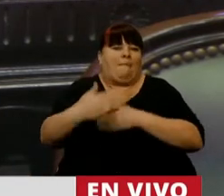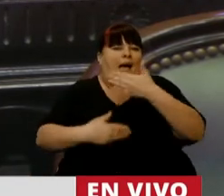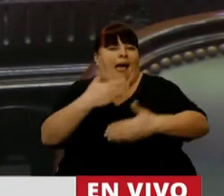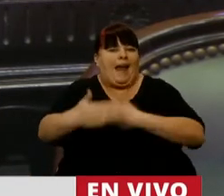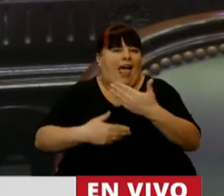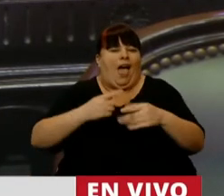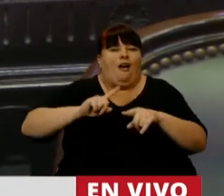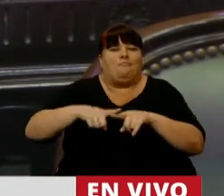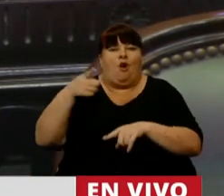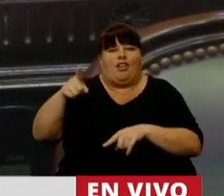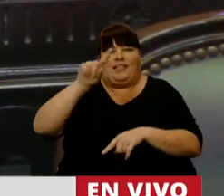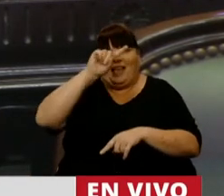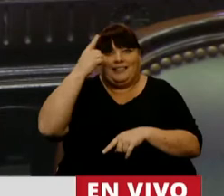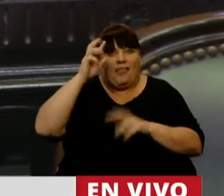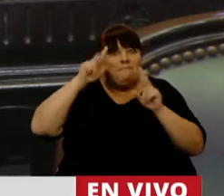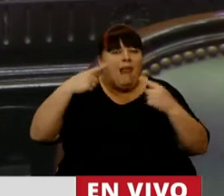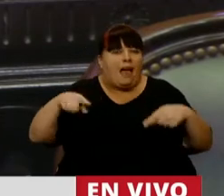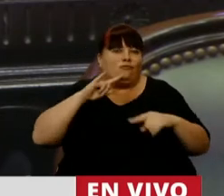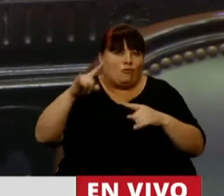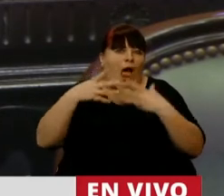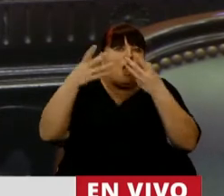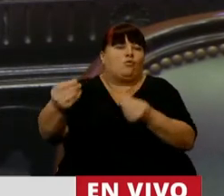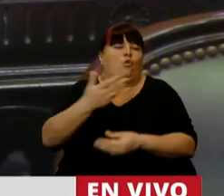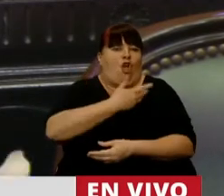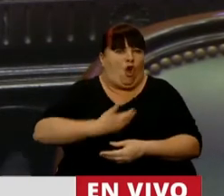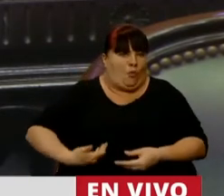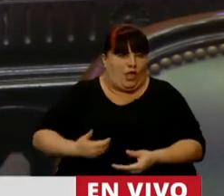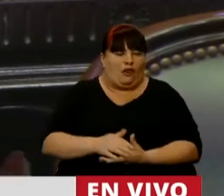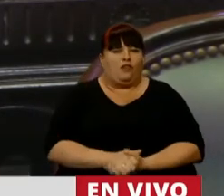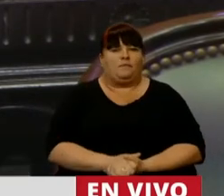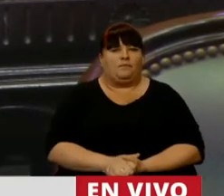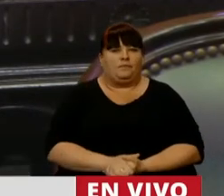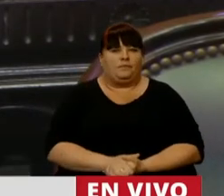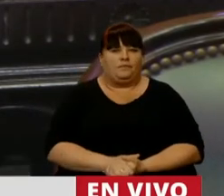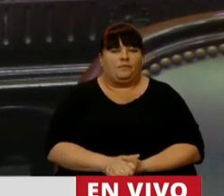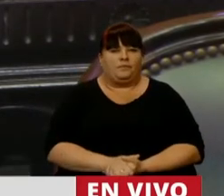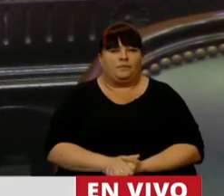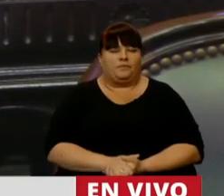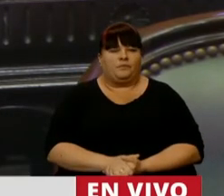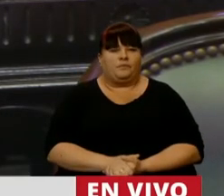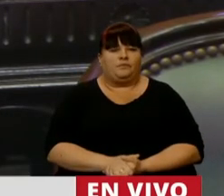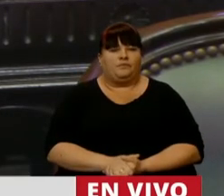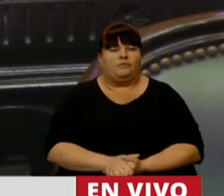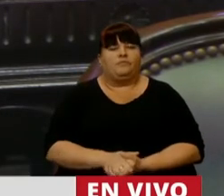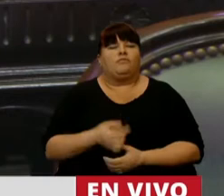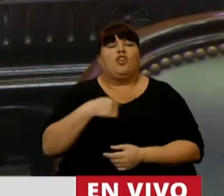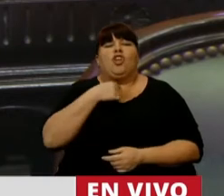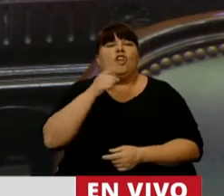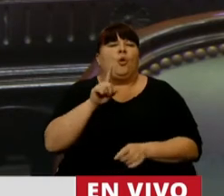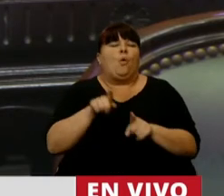adelante las políticas de Estado al gobierno, y no voy a entrar